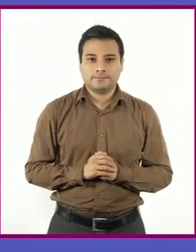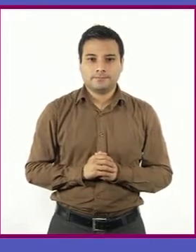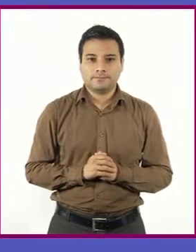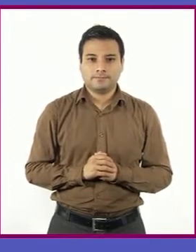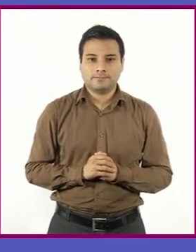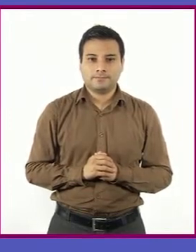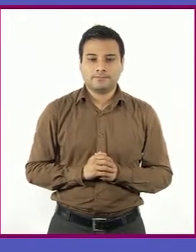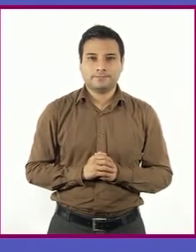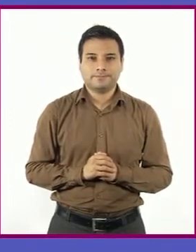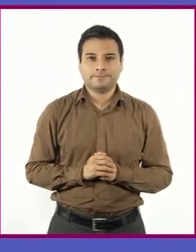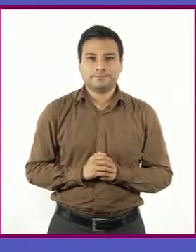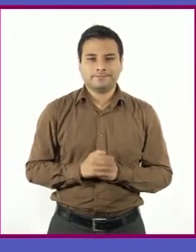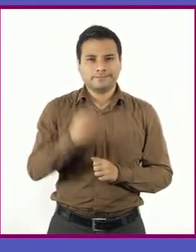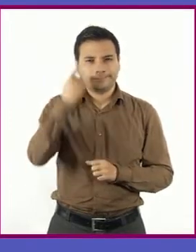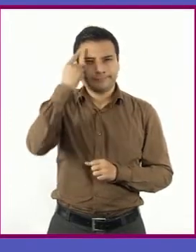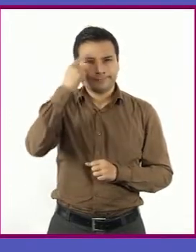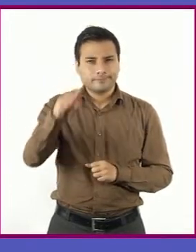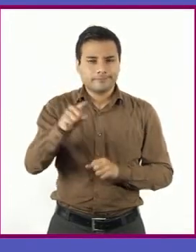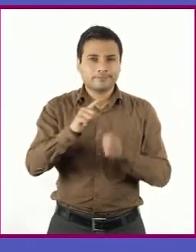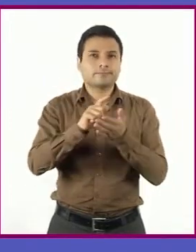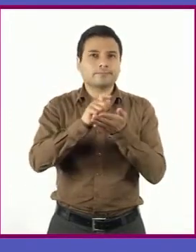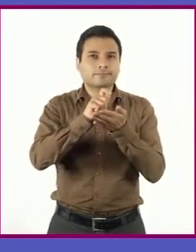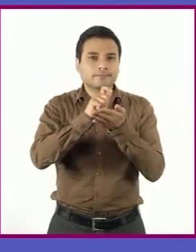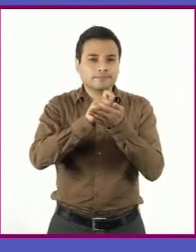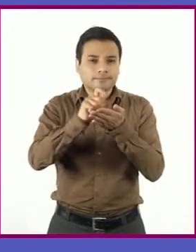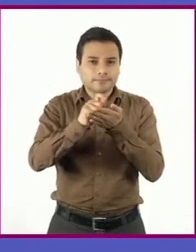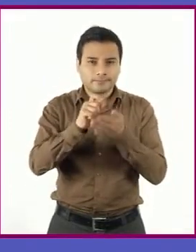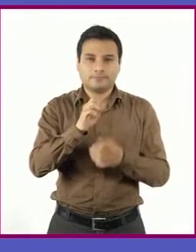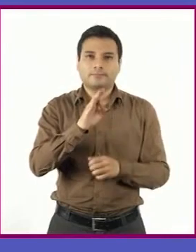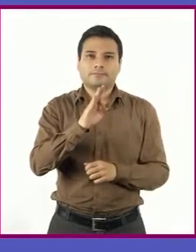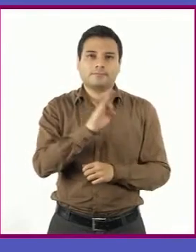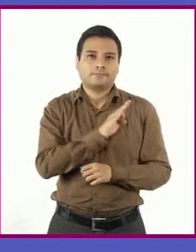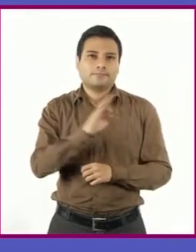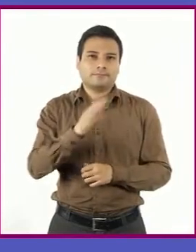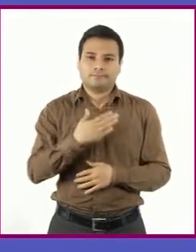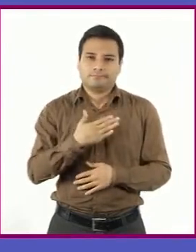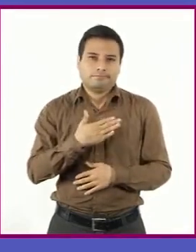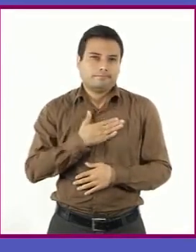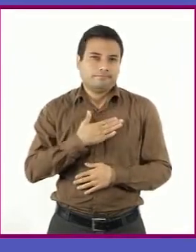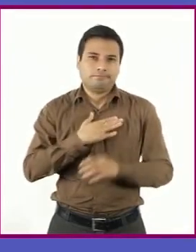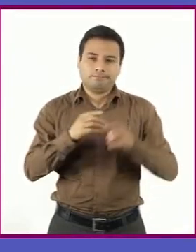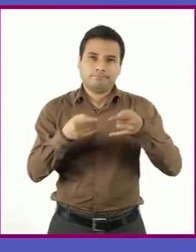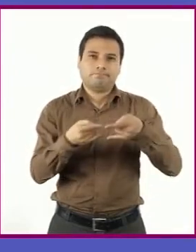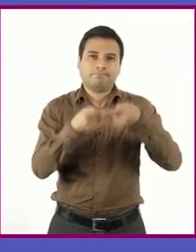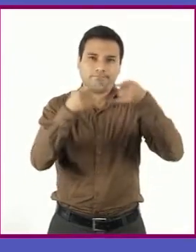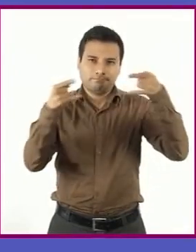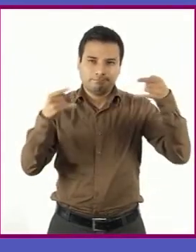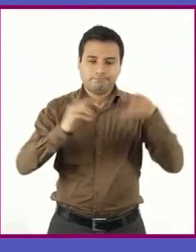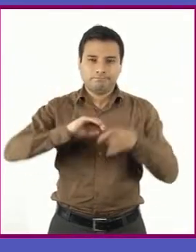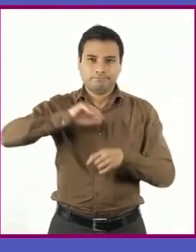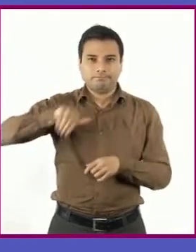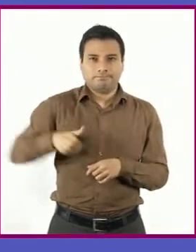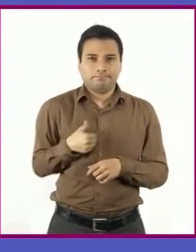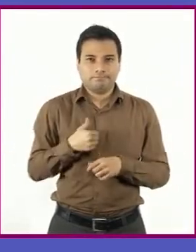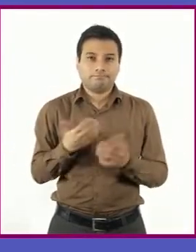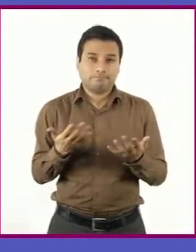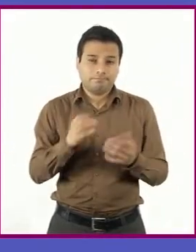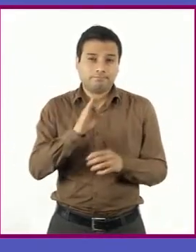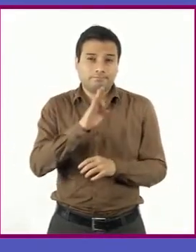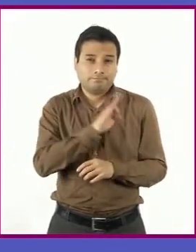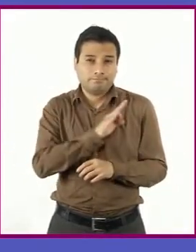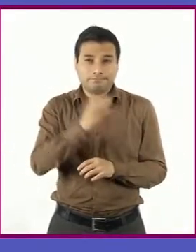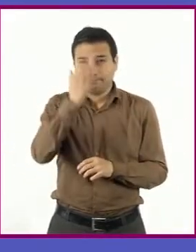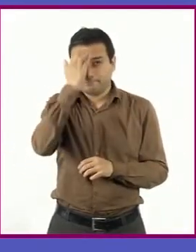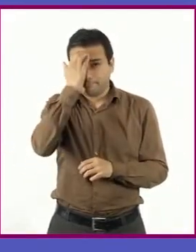Las autobiografías pueden servir como un depósito de documental para las familias. La autobiografía sirve para conocer la